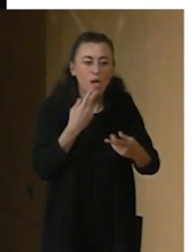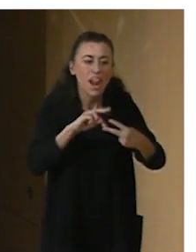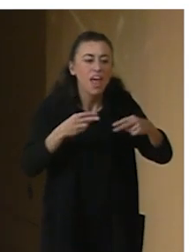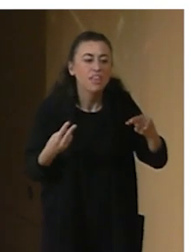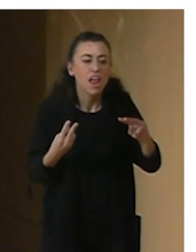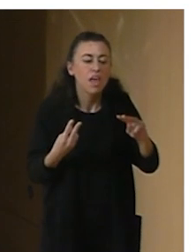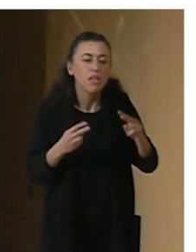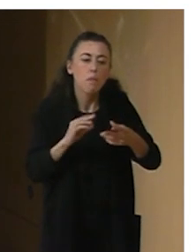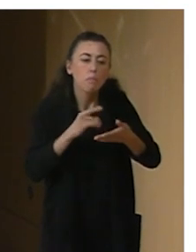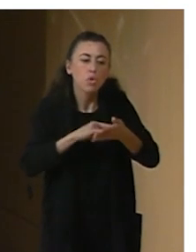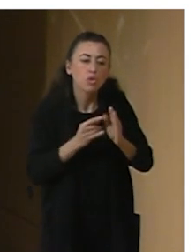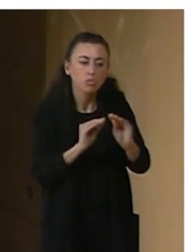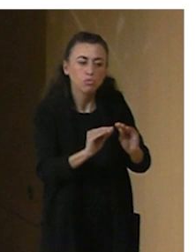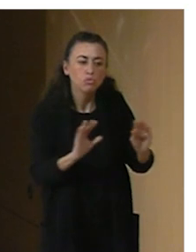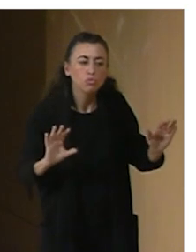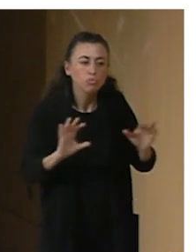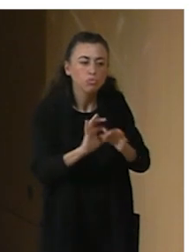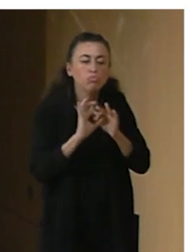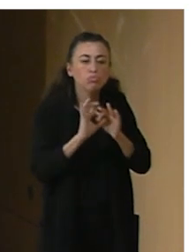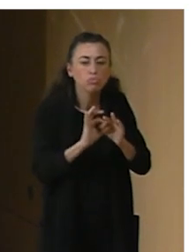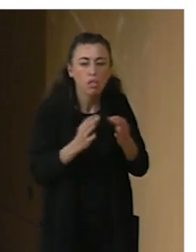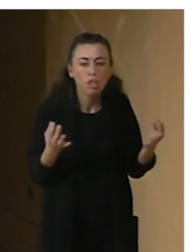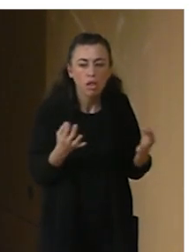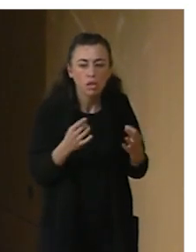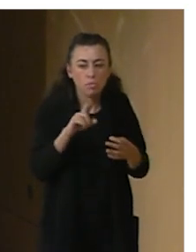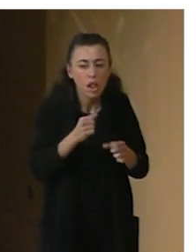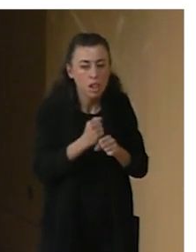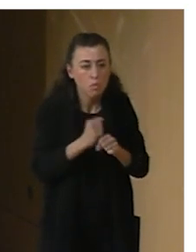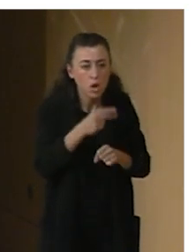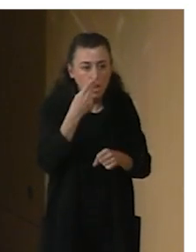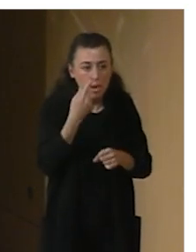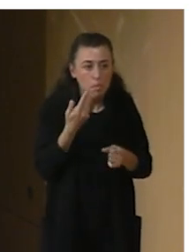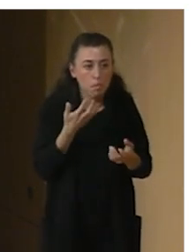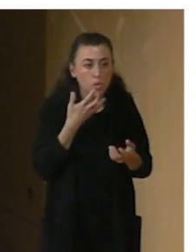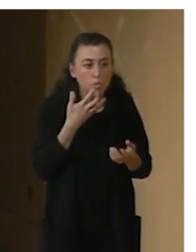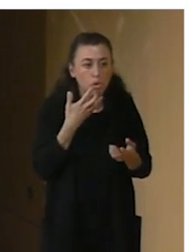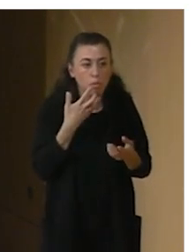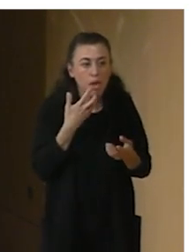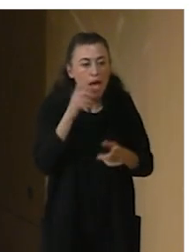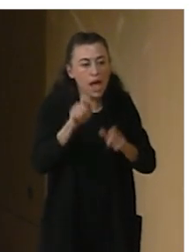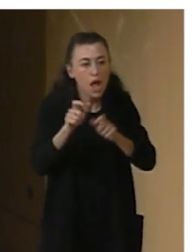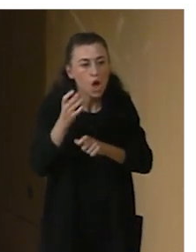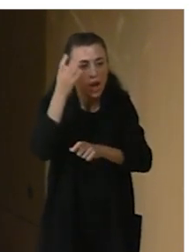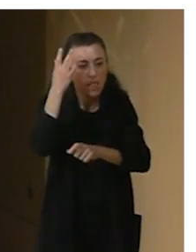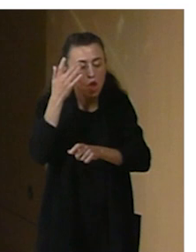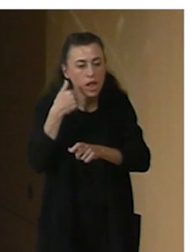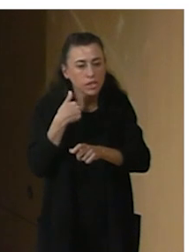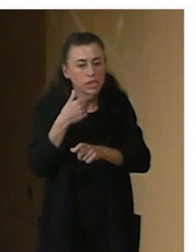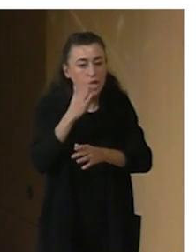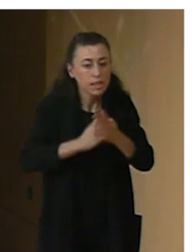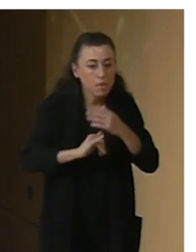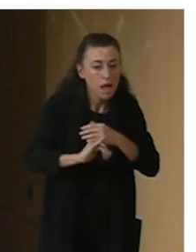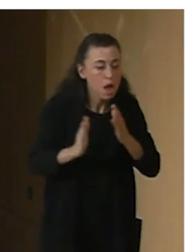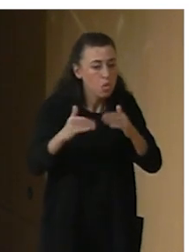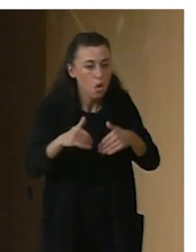También hacen otras labores muy interesantes como es el acompañamiento y la formación a creadores, creadores con y sin discapacidad